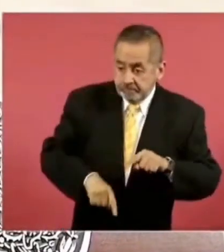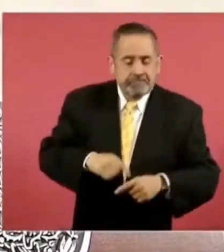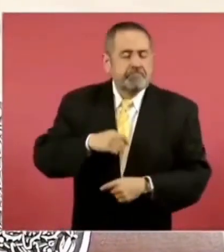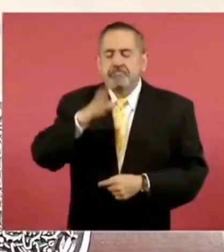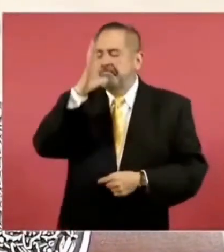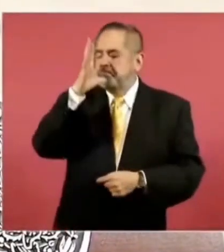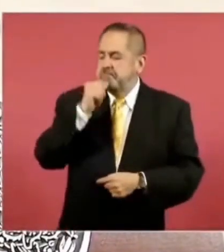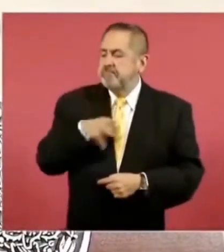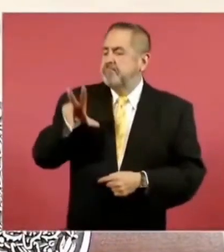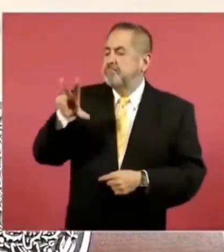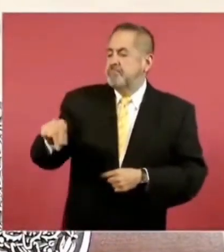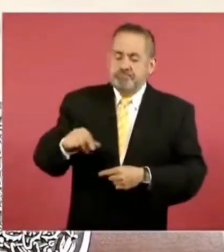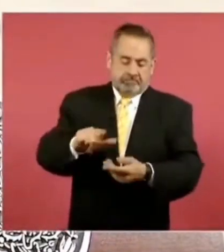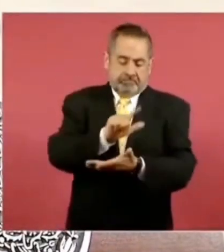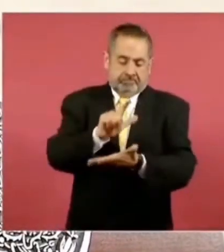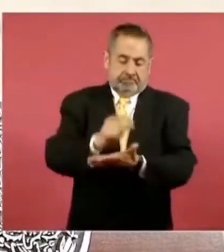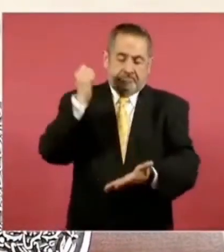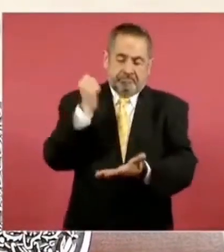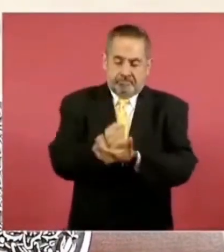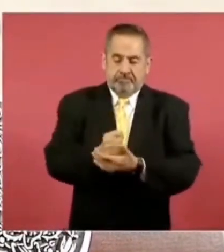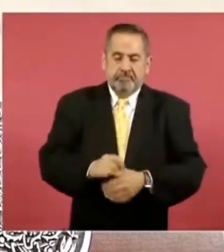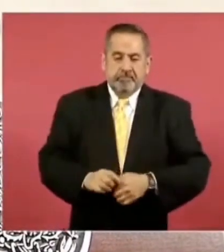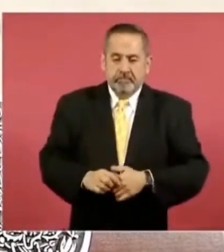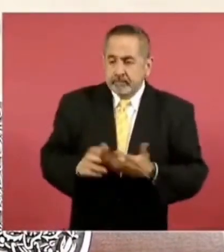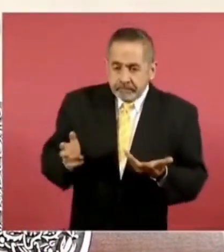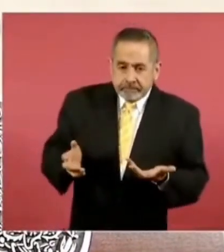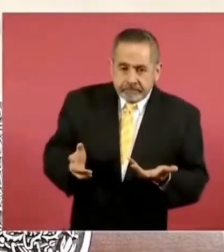y deja sin efecto la cancelación